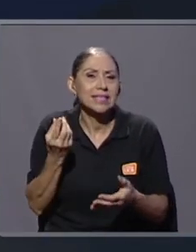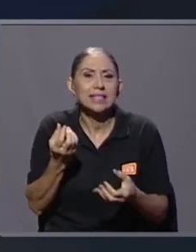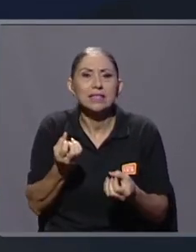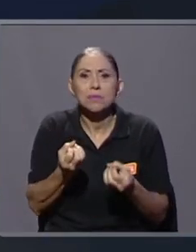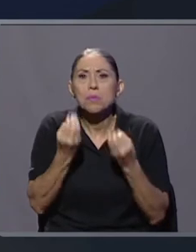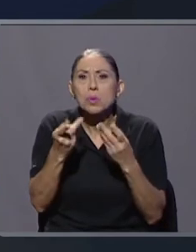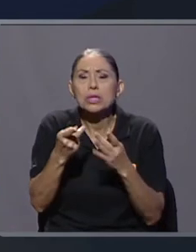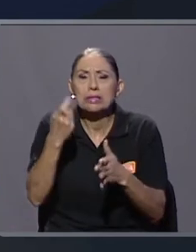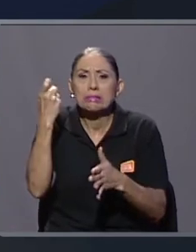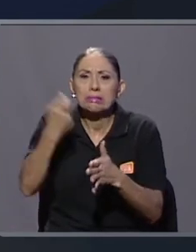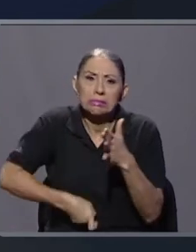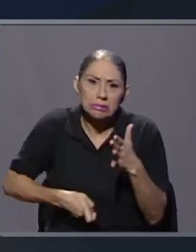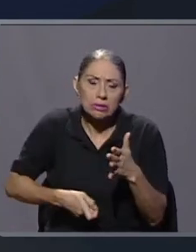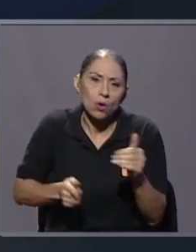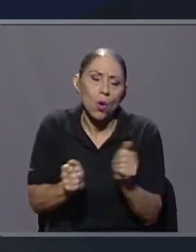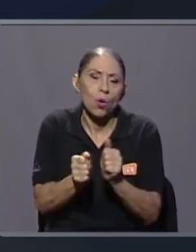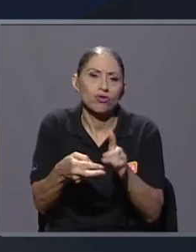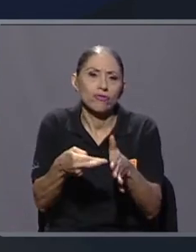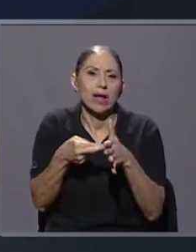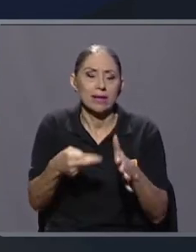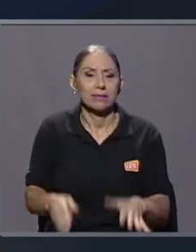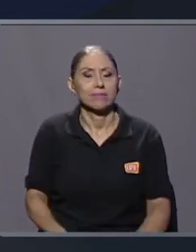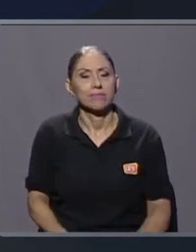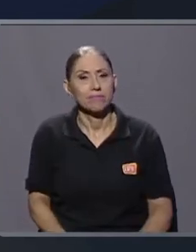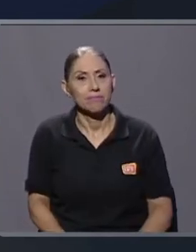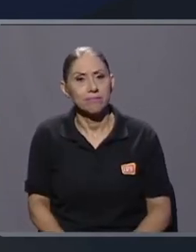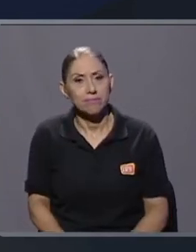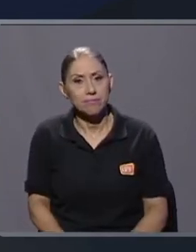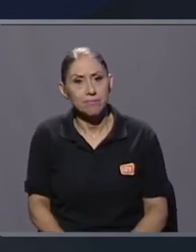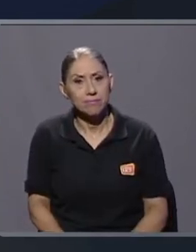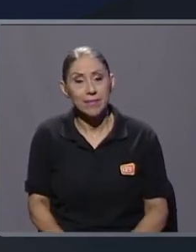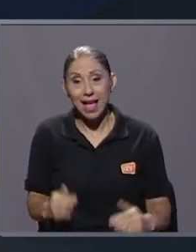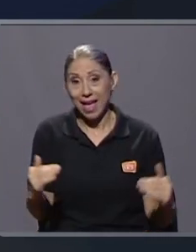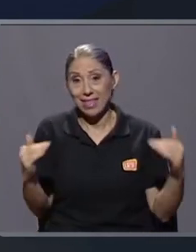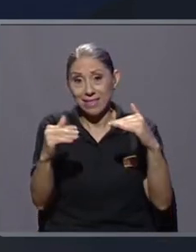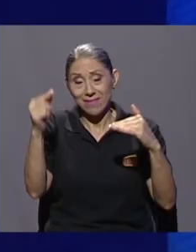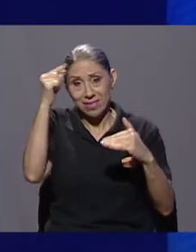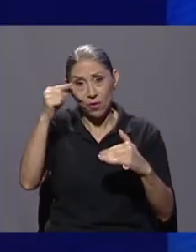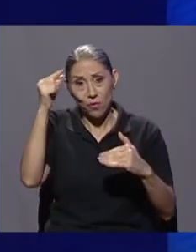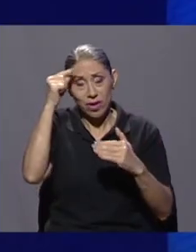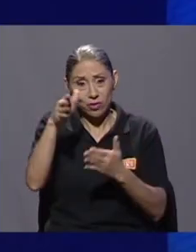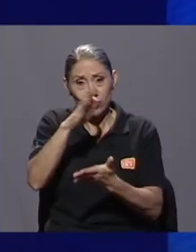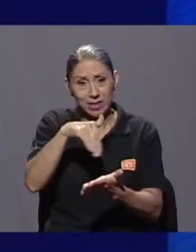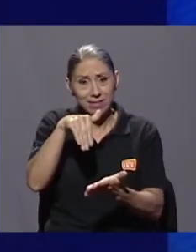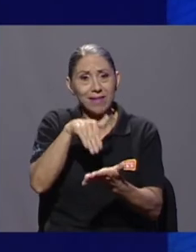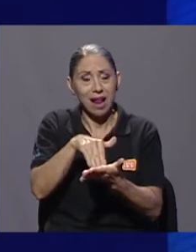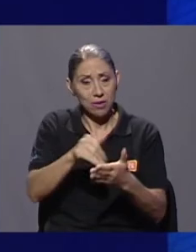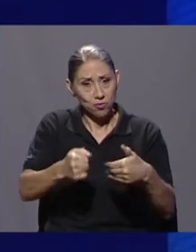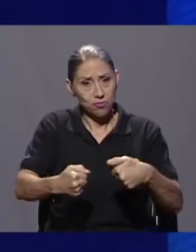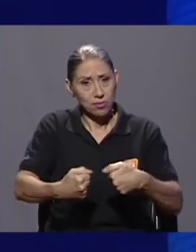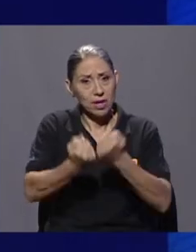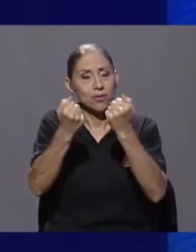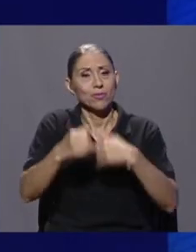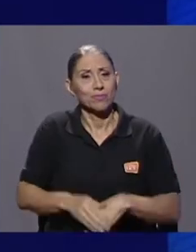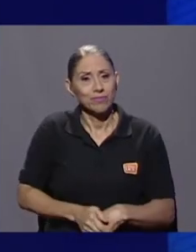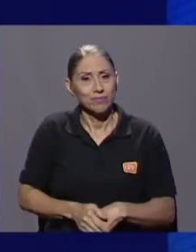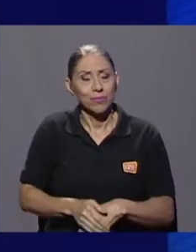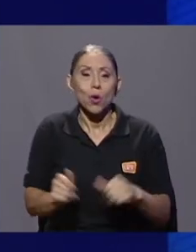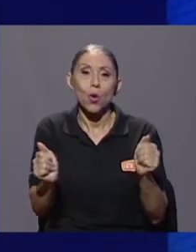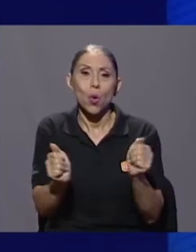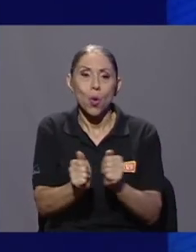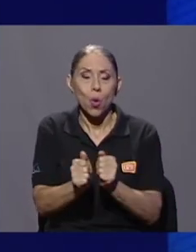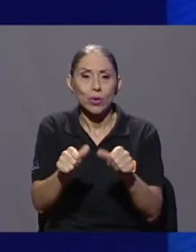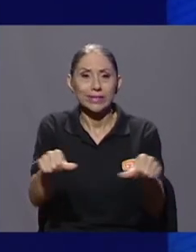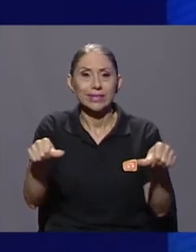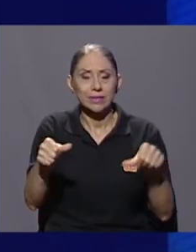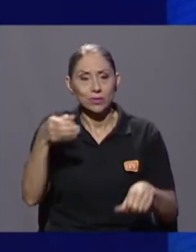en las reglas. Tenemos un reto a nivel de gobierno central, de instituciones relacionadas con el sector cultura,